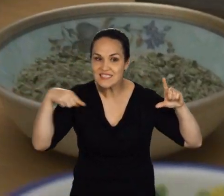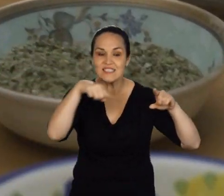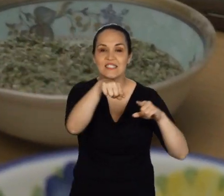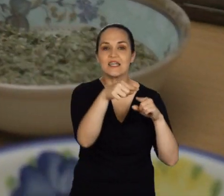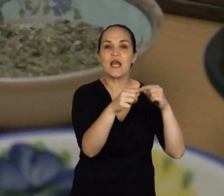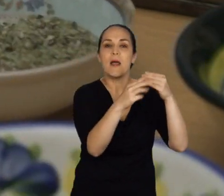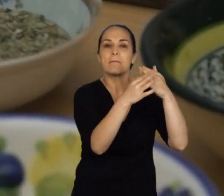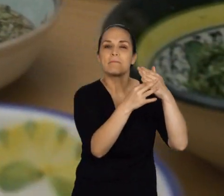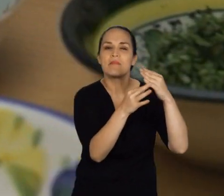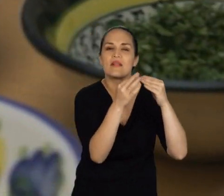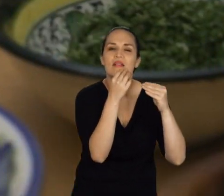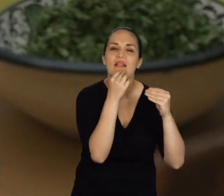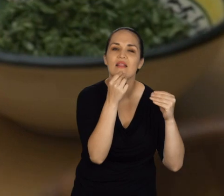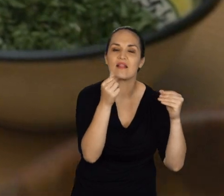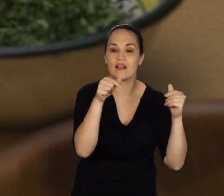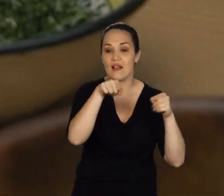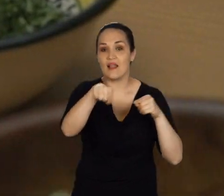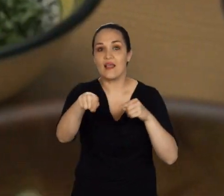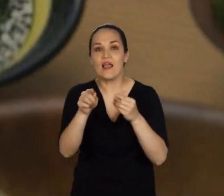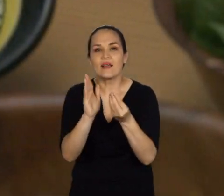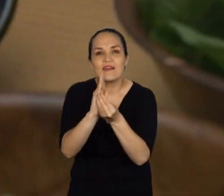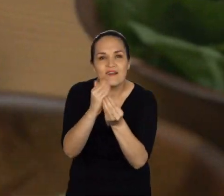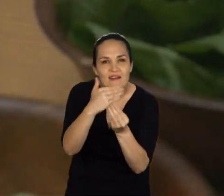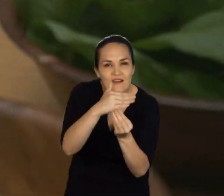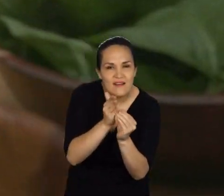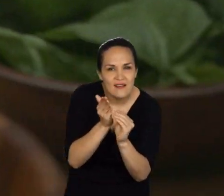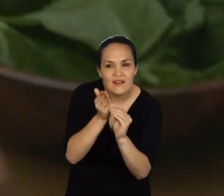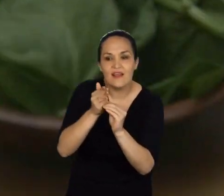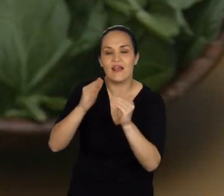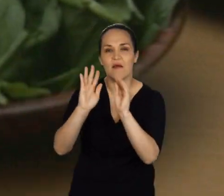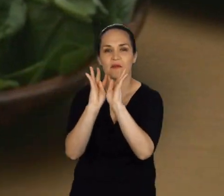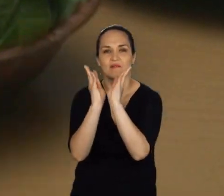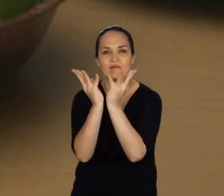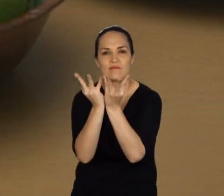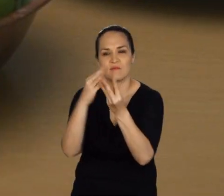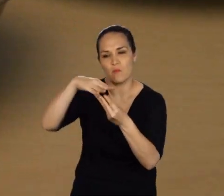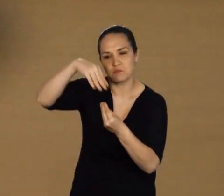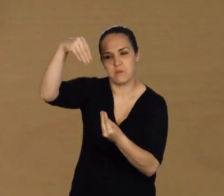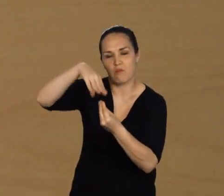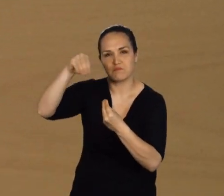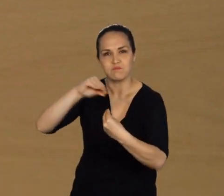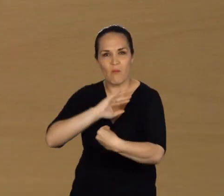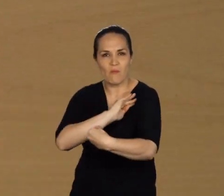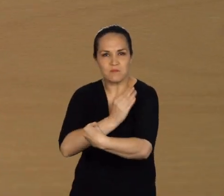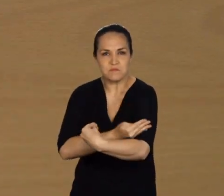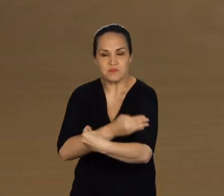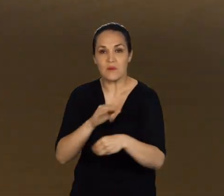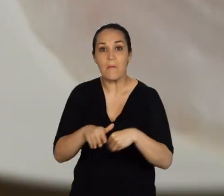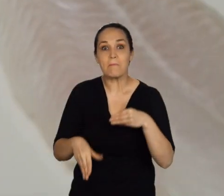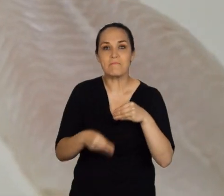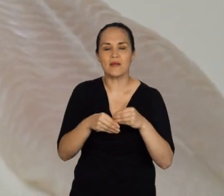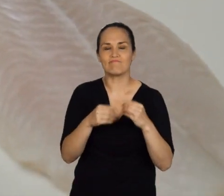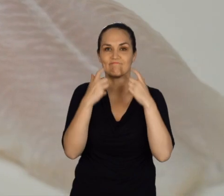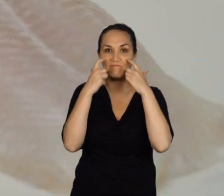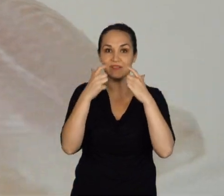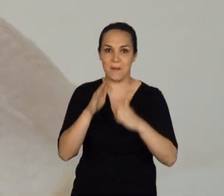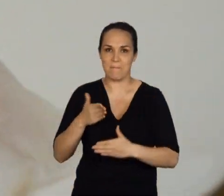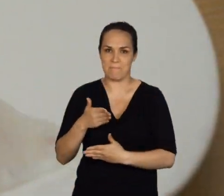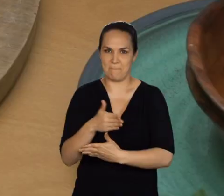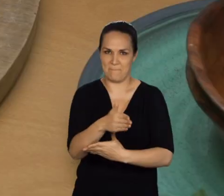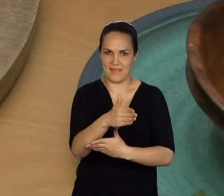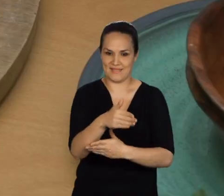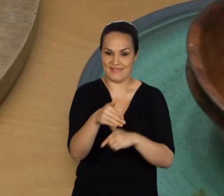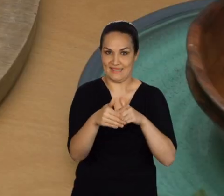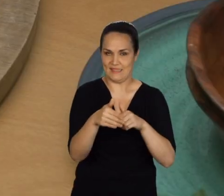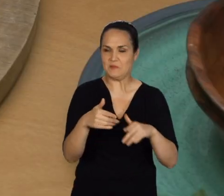en polvo, miel, orégano seco, cilantro, unas hojas de espinaca y nuestra estrella de hoy, filete de pescado